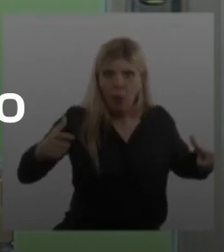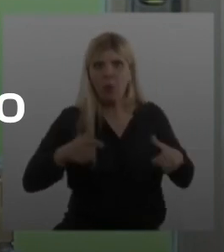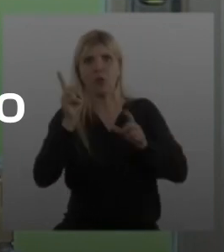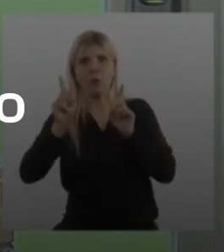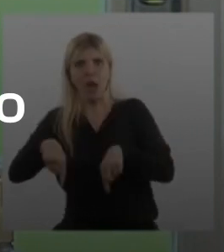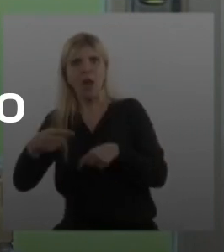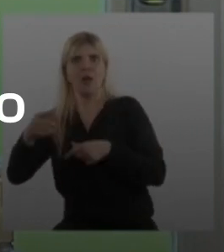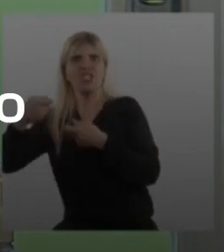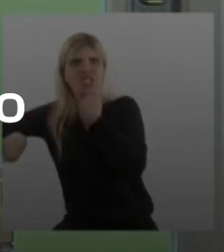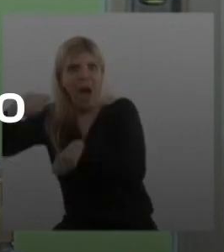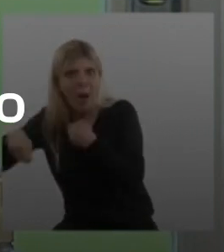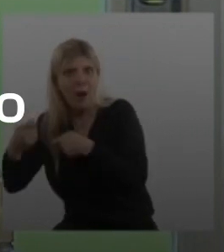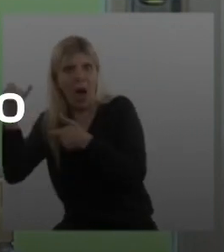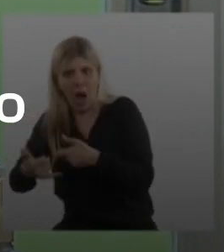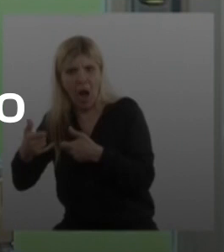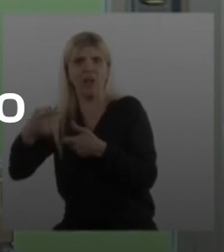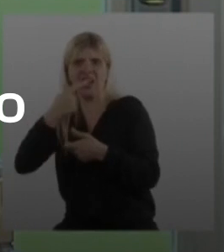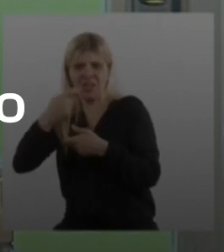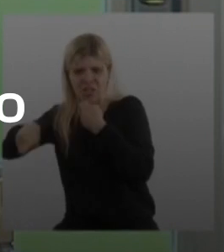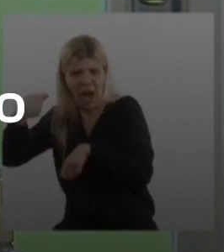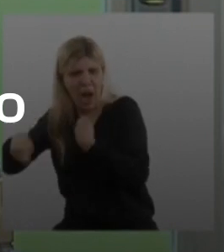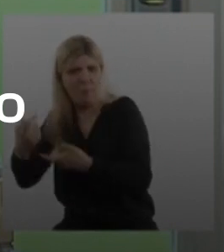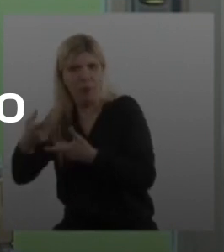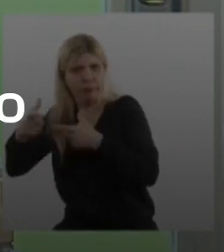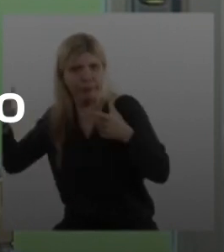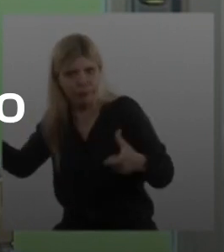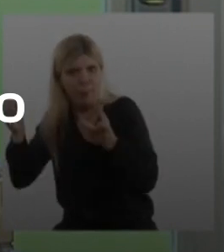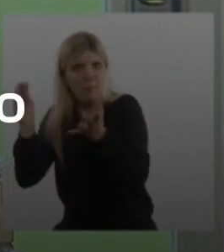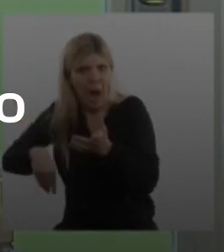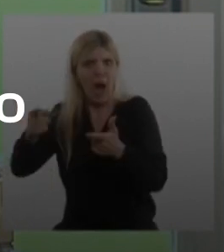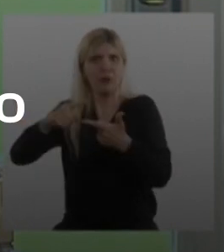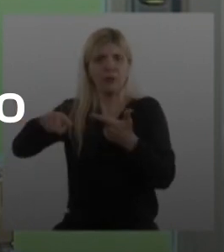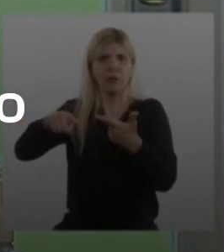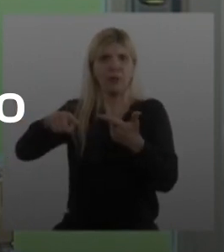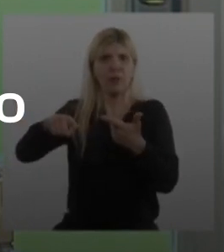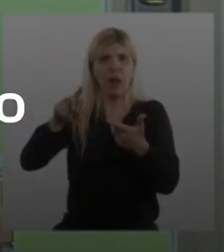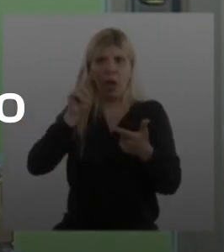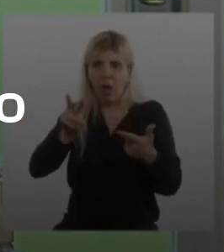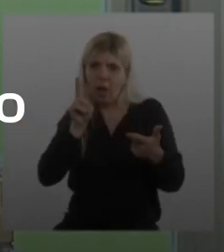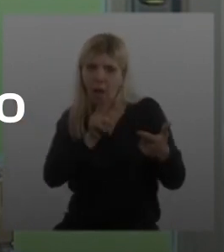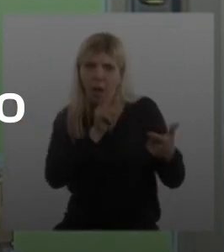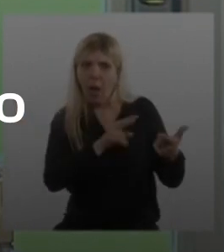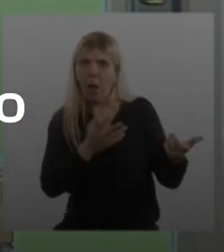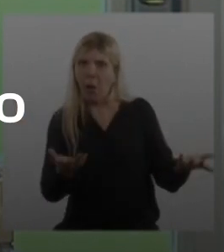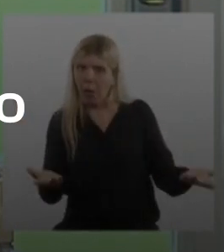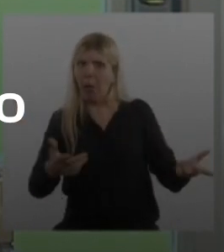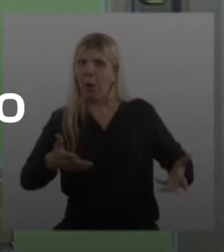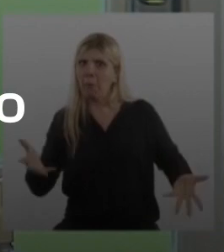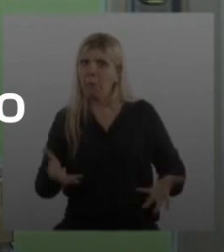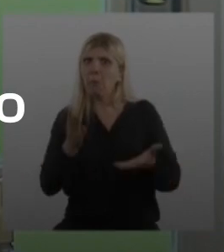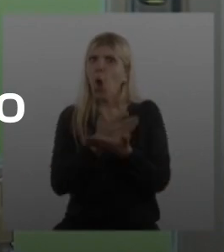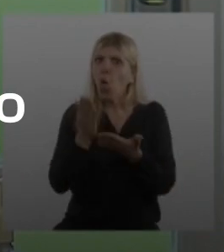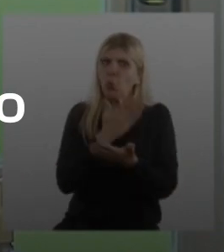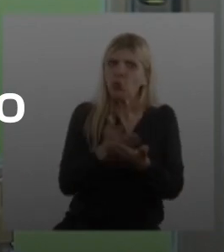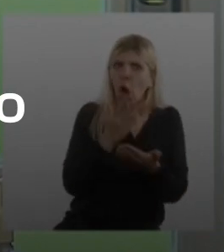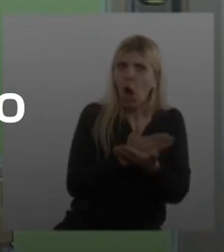chapa, y lo que estamos viendo es que esa mayor producción alguien